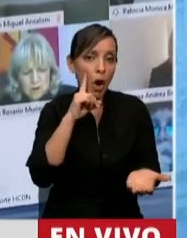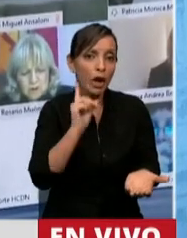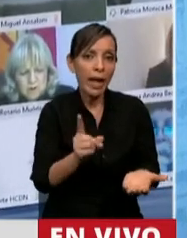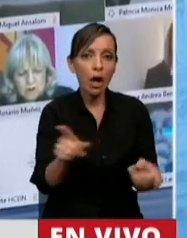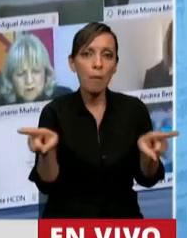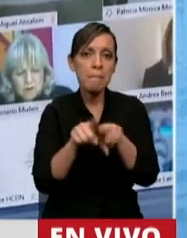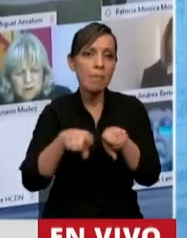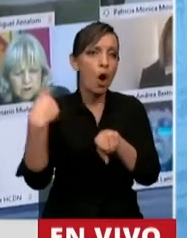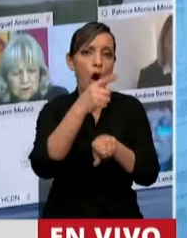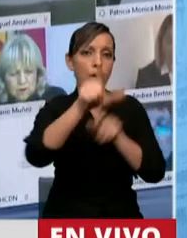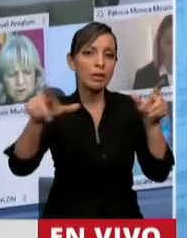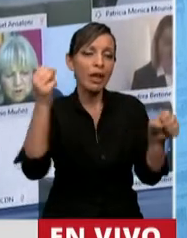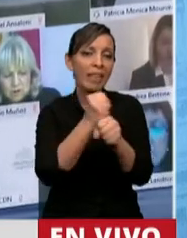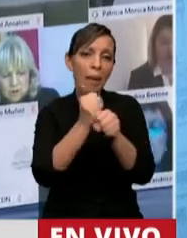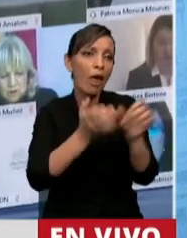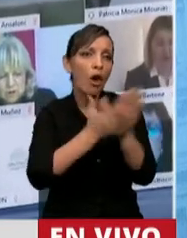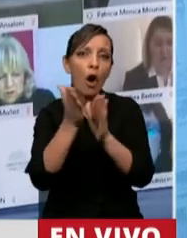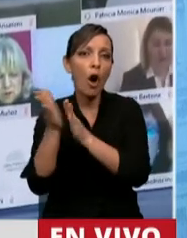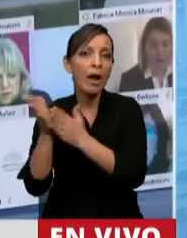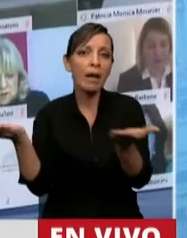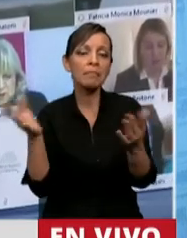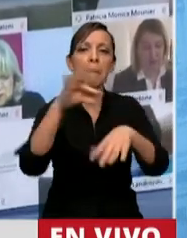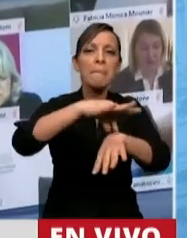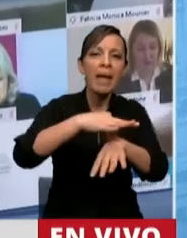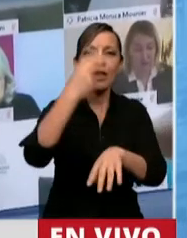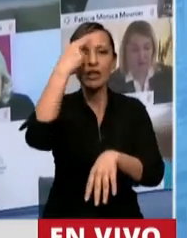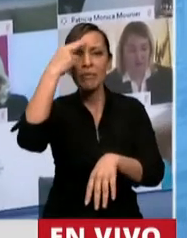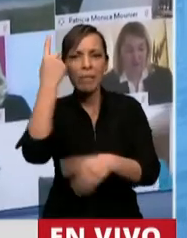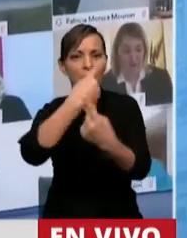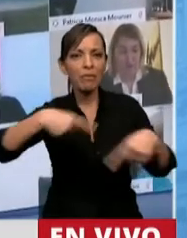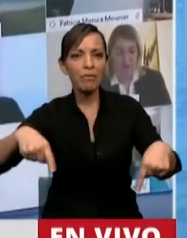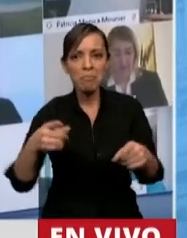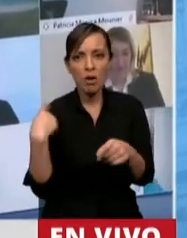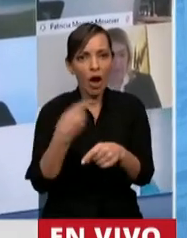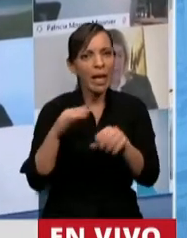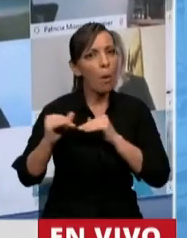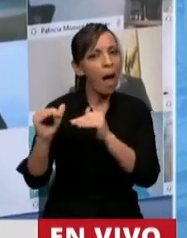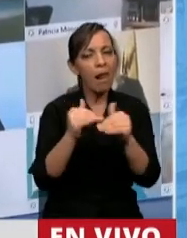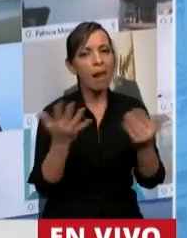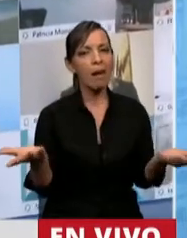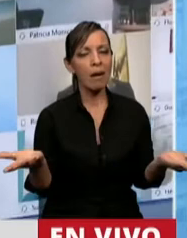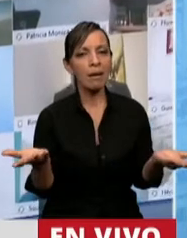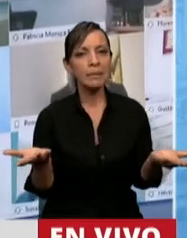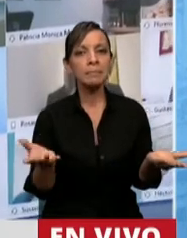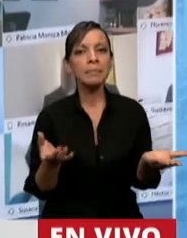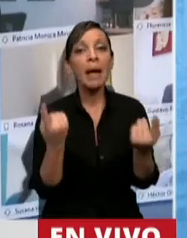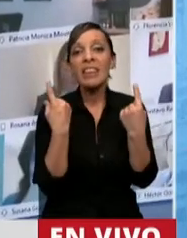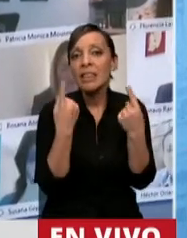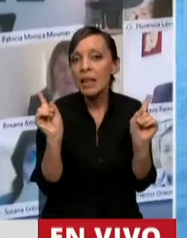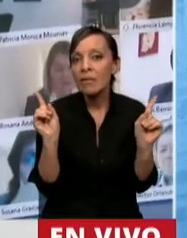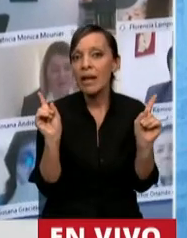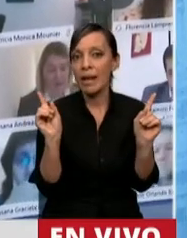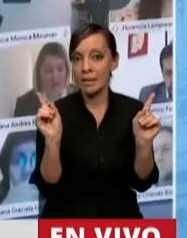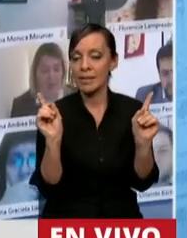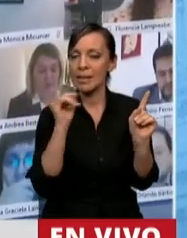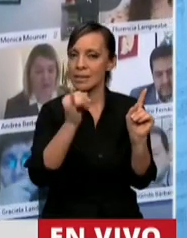corren tantos otros argentinos como médicos, enfermeras. Yo les digo que la diferencia que tenemos